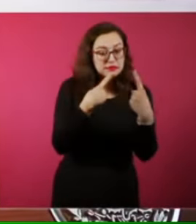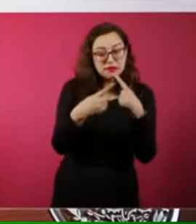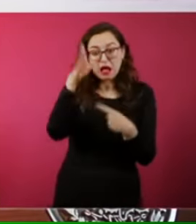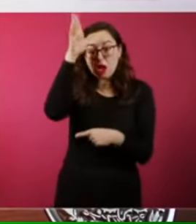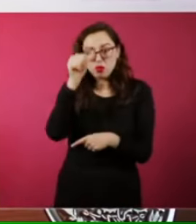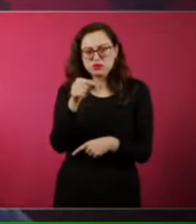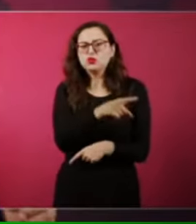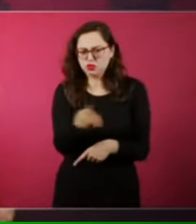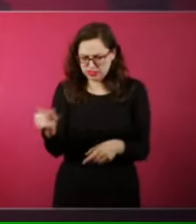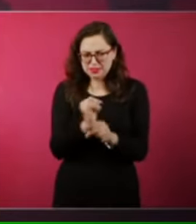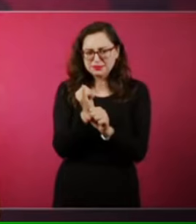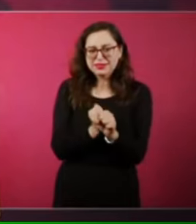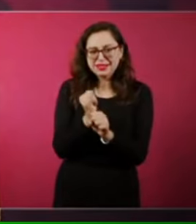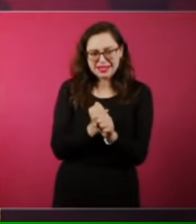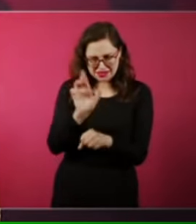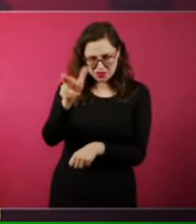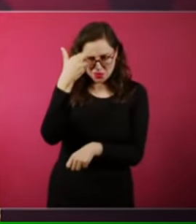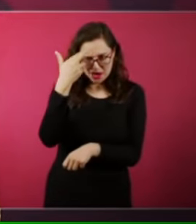hagan ustedes la investigación,